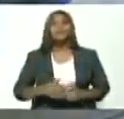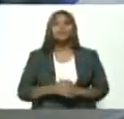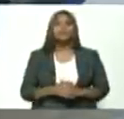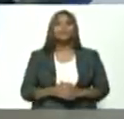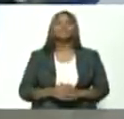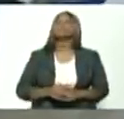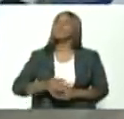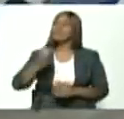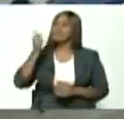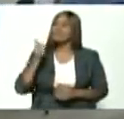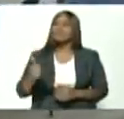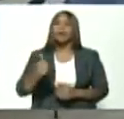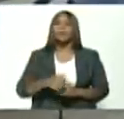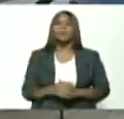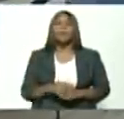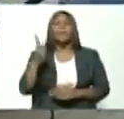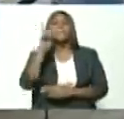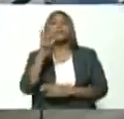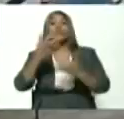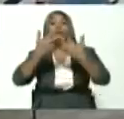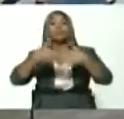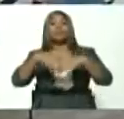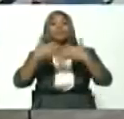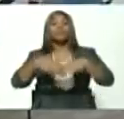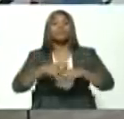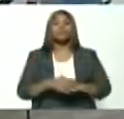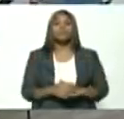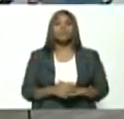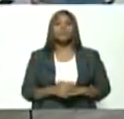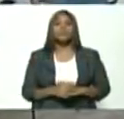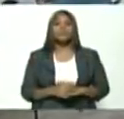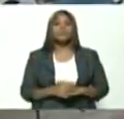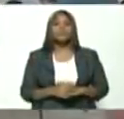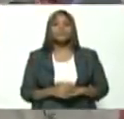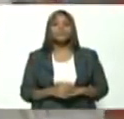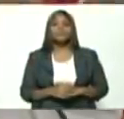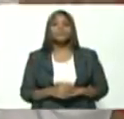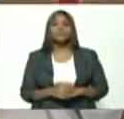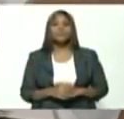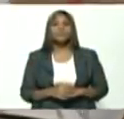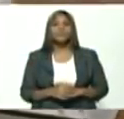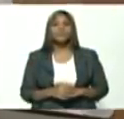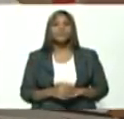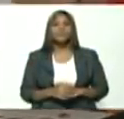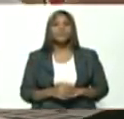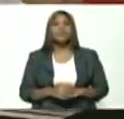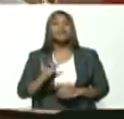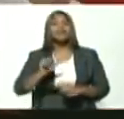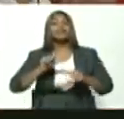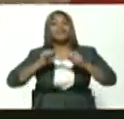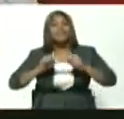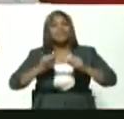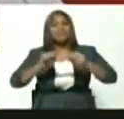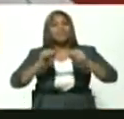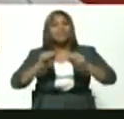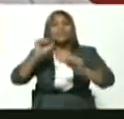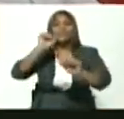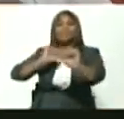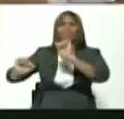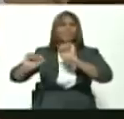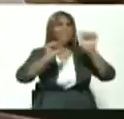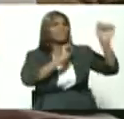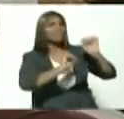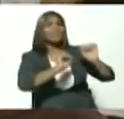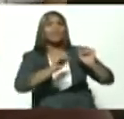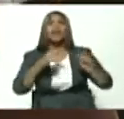Correcto. Venezuela productiva. Y seguir defendiendo el ingreso